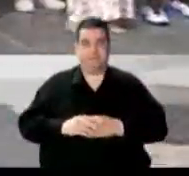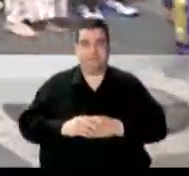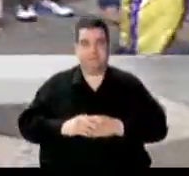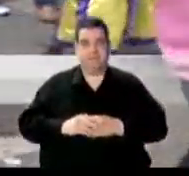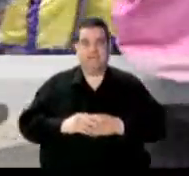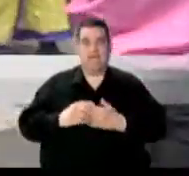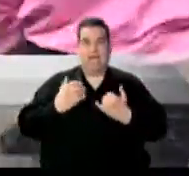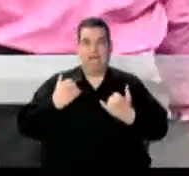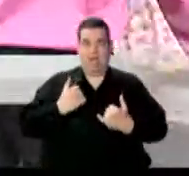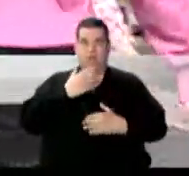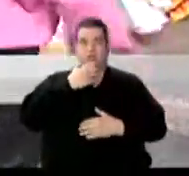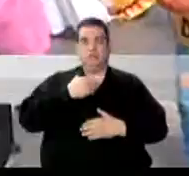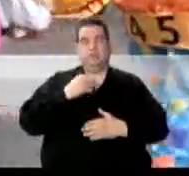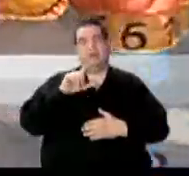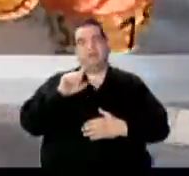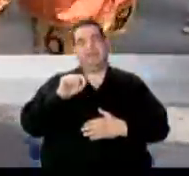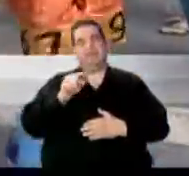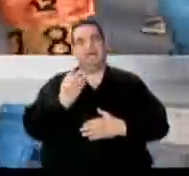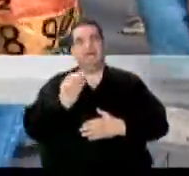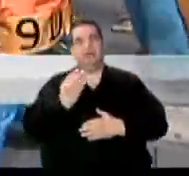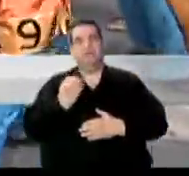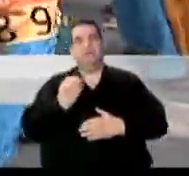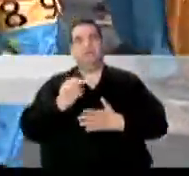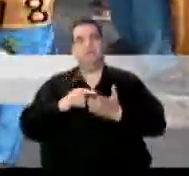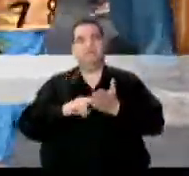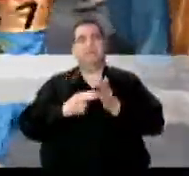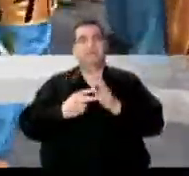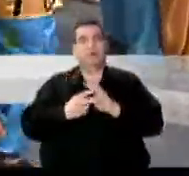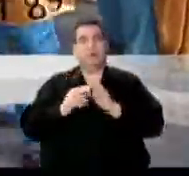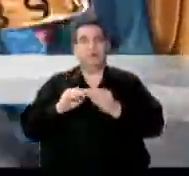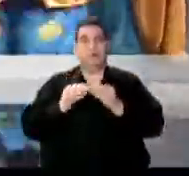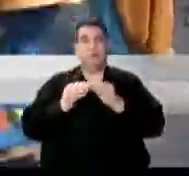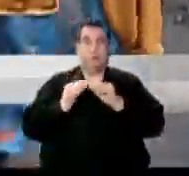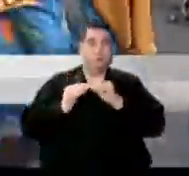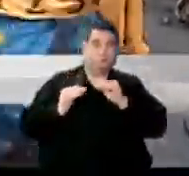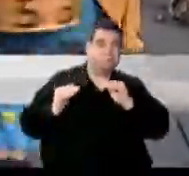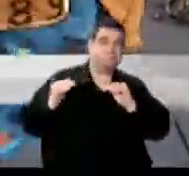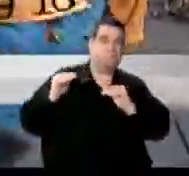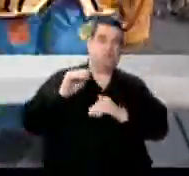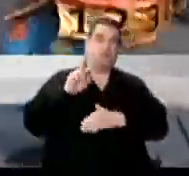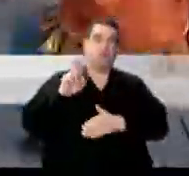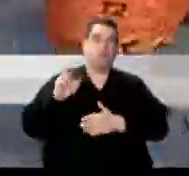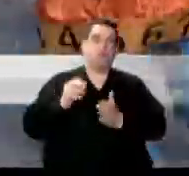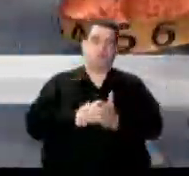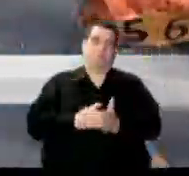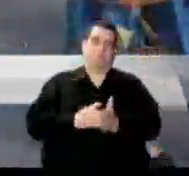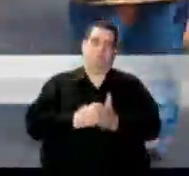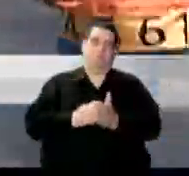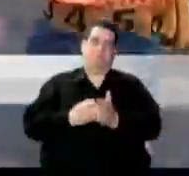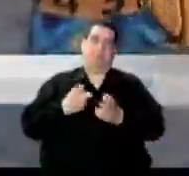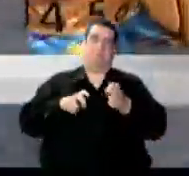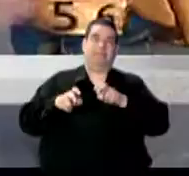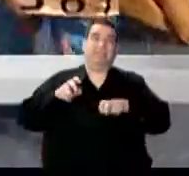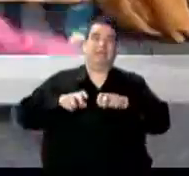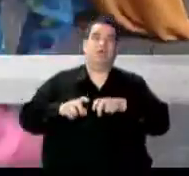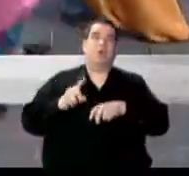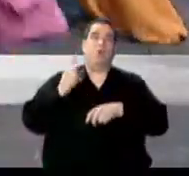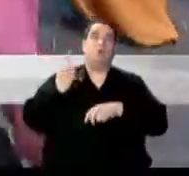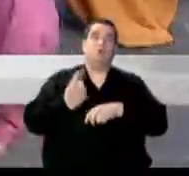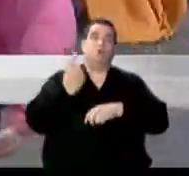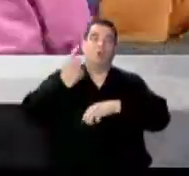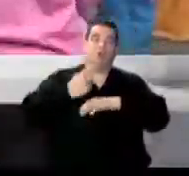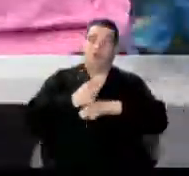diciembre 2014 culminó con cifras récord de 200 mil pasajeros en un solo día y lo mismo ocurrirá